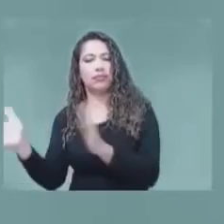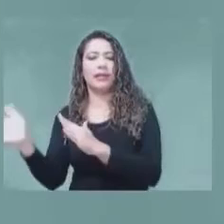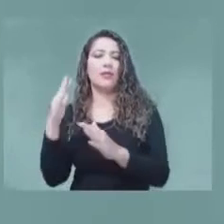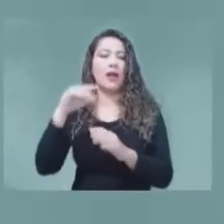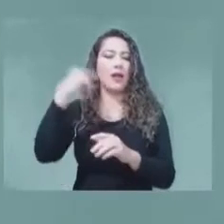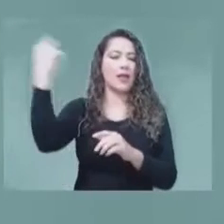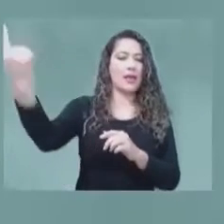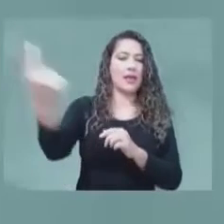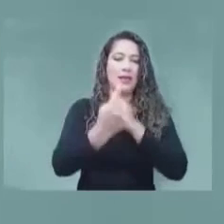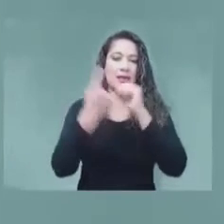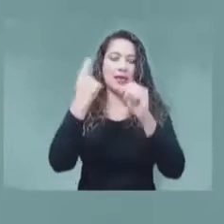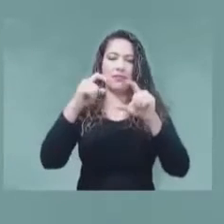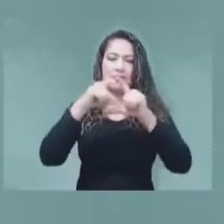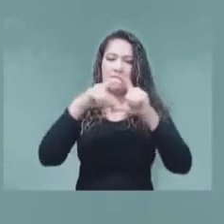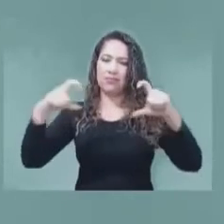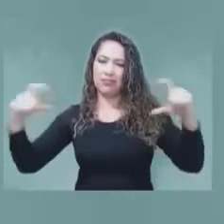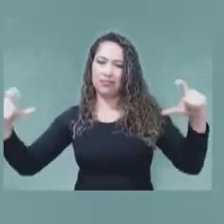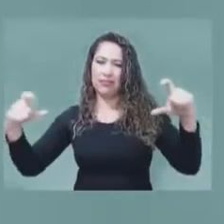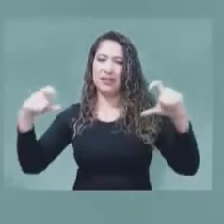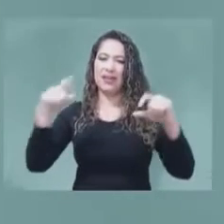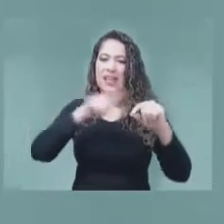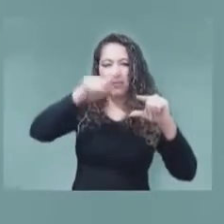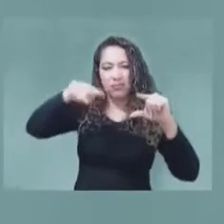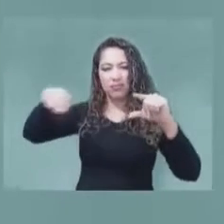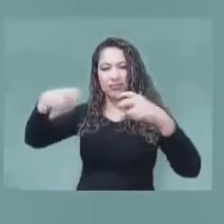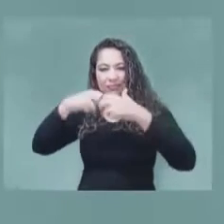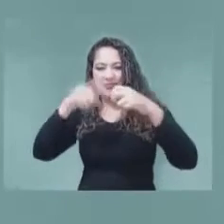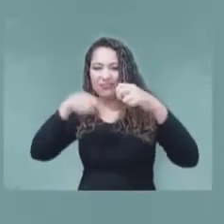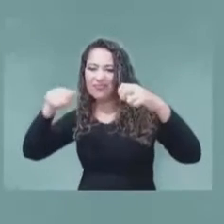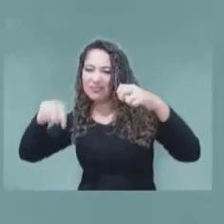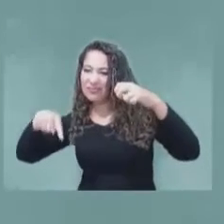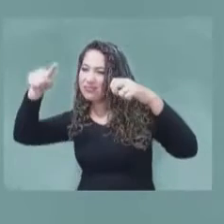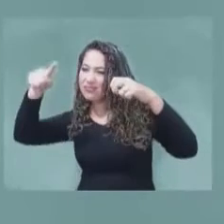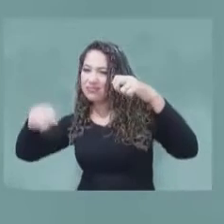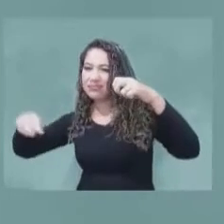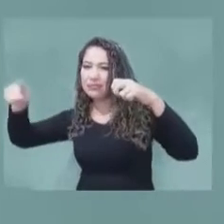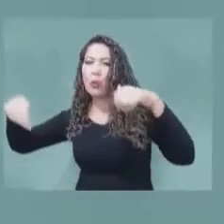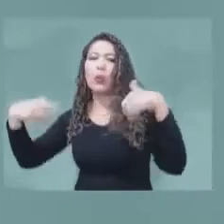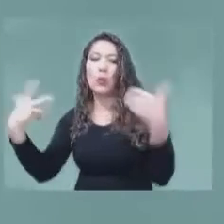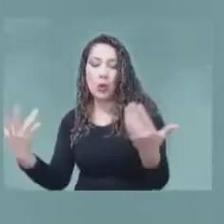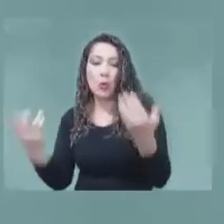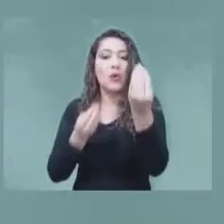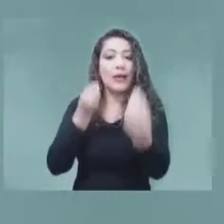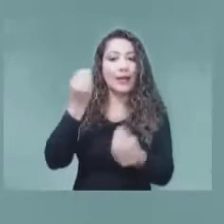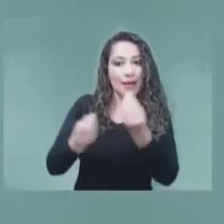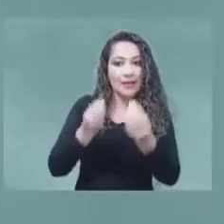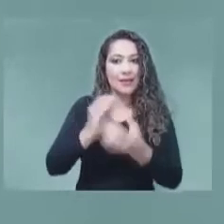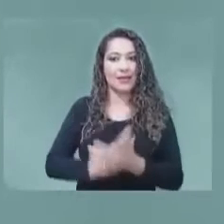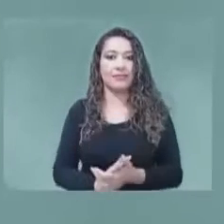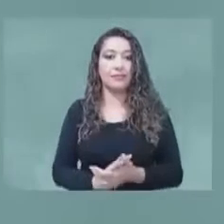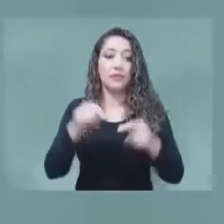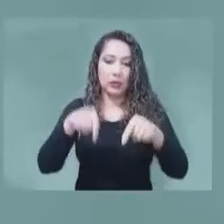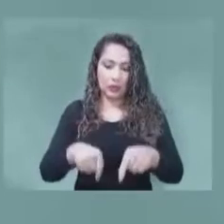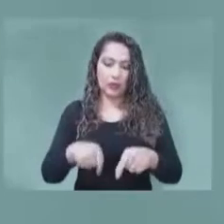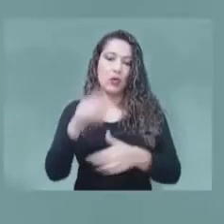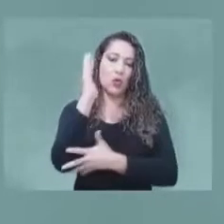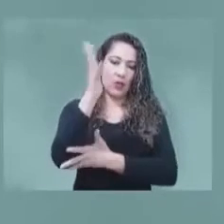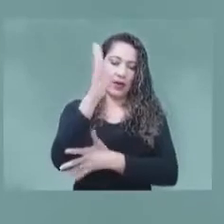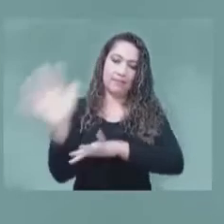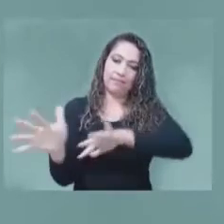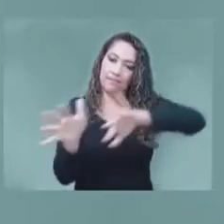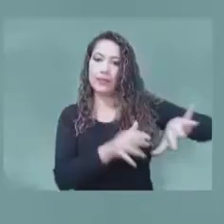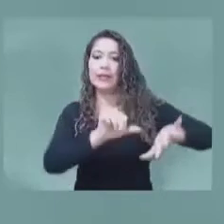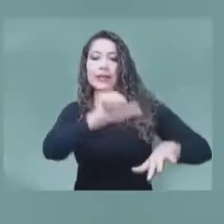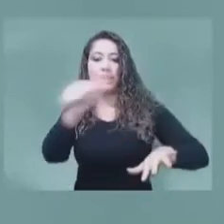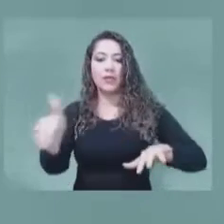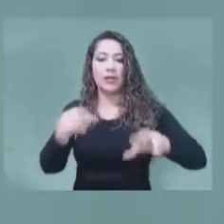diferentes niveles de la regulación. Con esta información pasaremos a un interesante panel para debatir sobre el